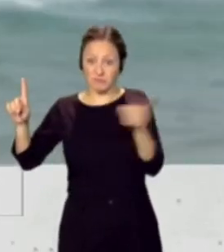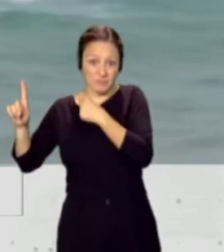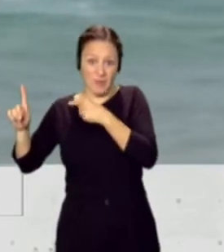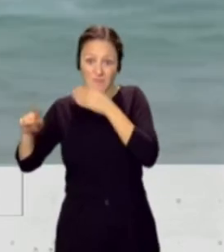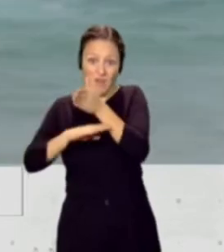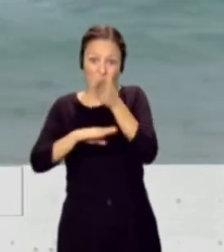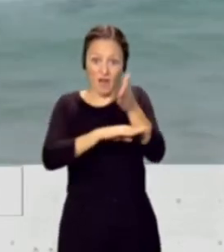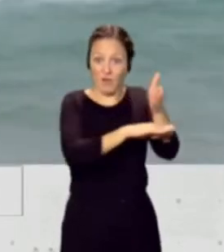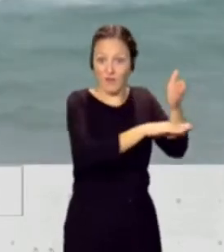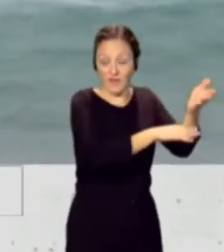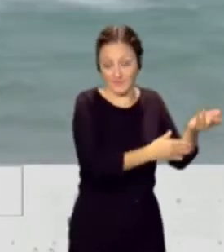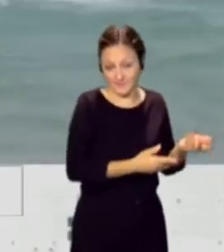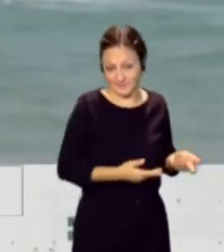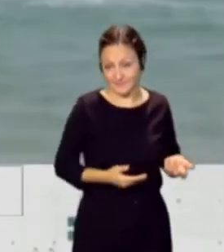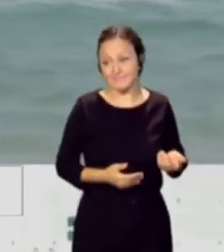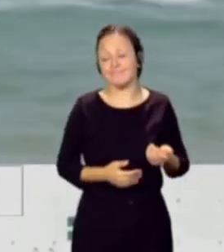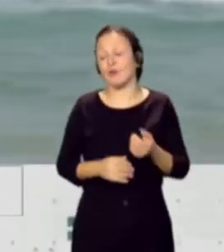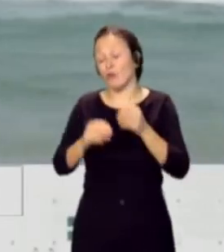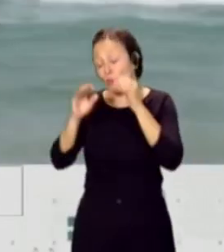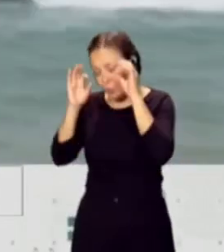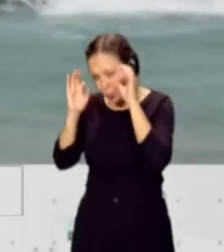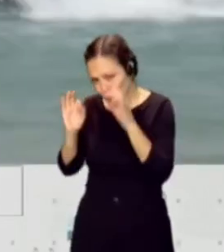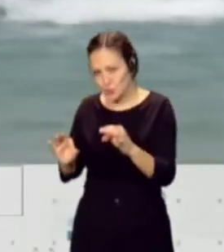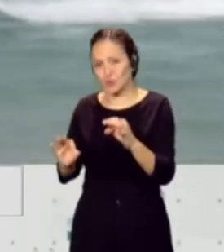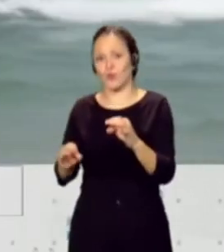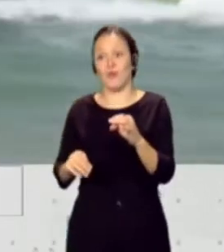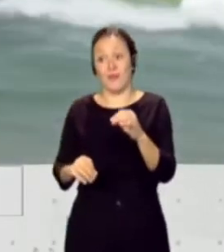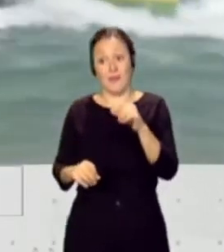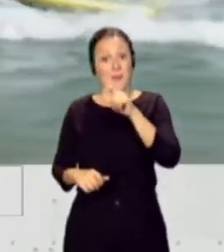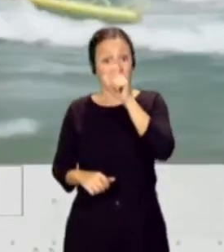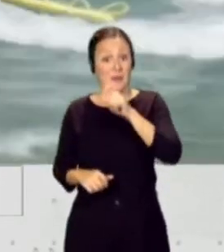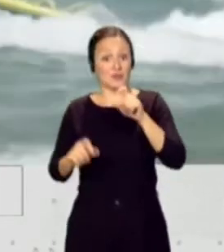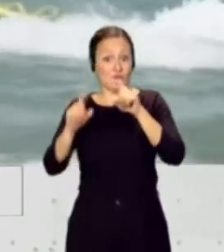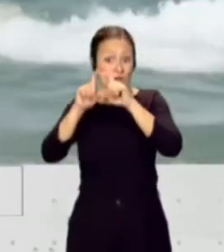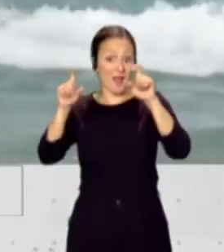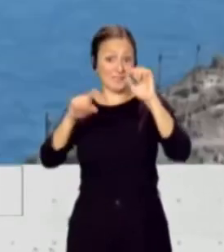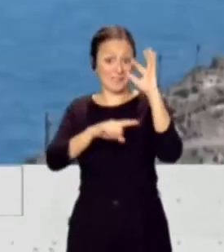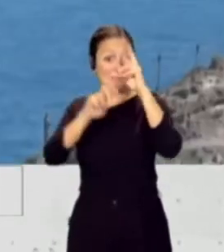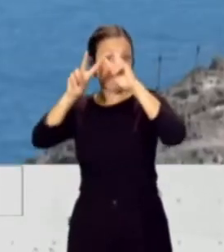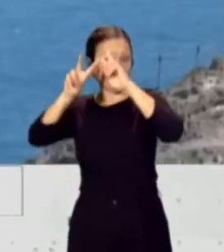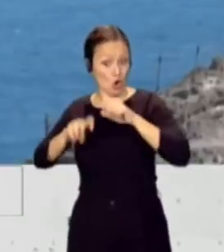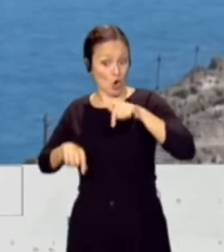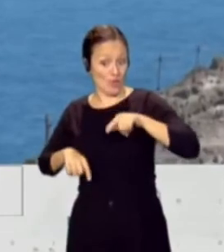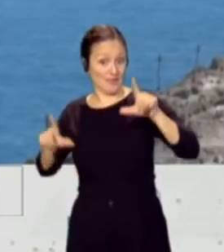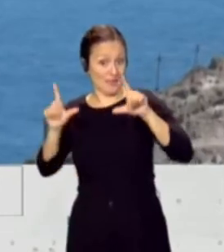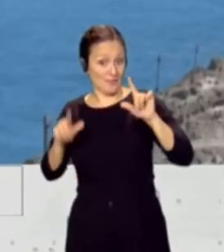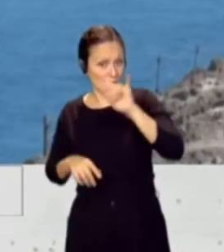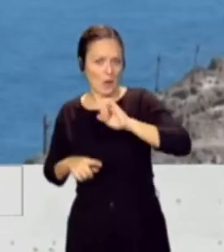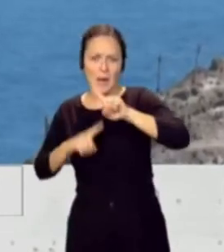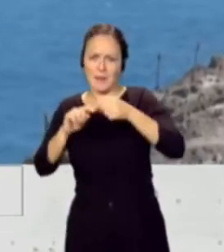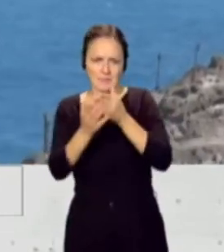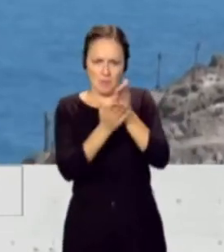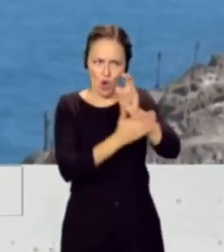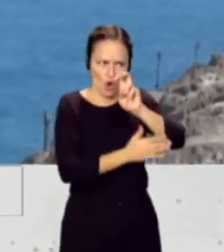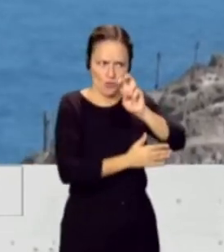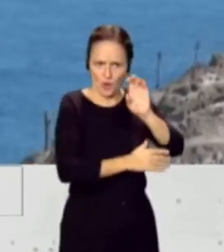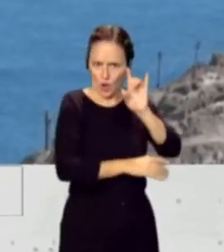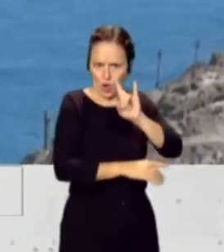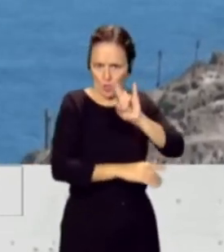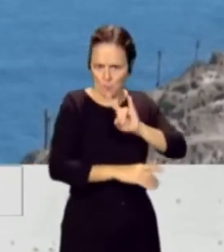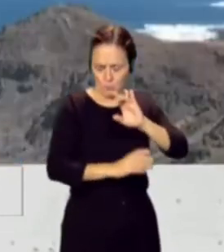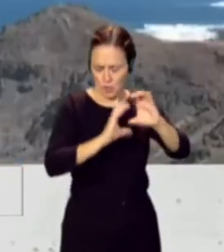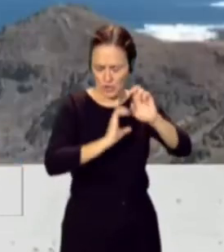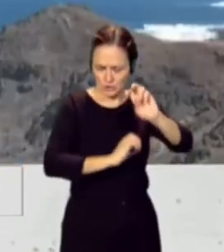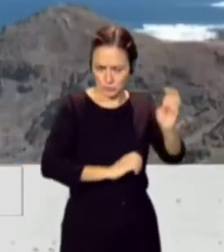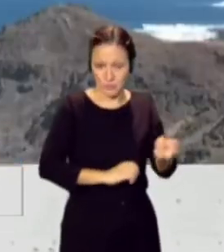Efectivamente, y en estos momentos nos están anunciando los compañeros meteorólogos de la Telecanaria y de los distintos medios que estamos, este fin de semana va a